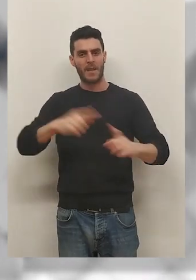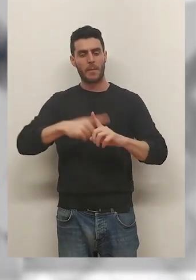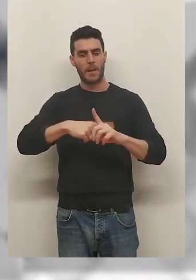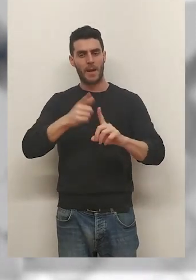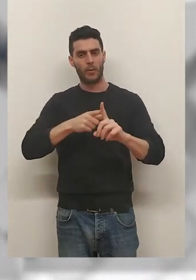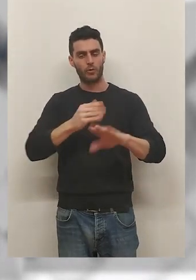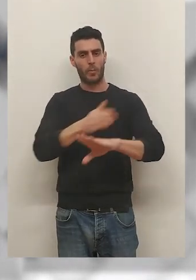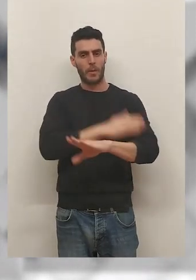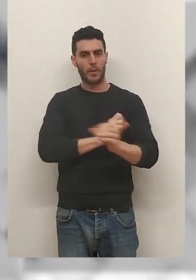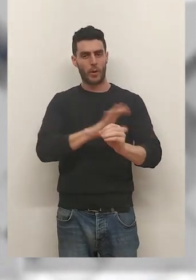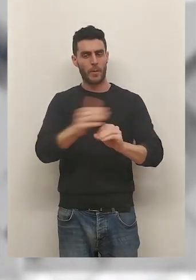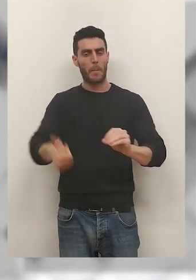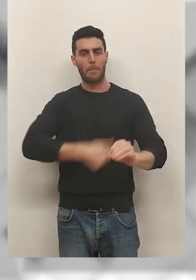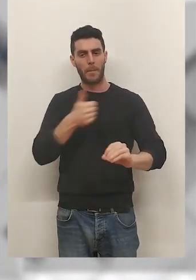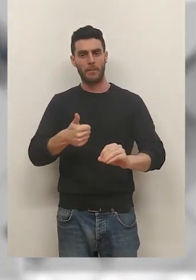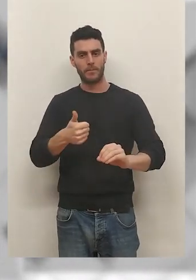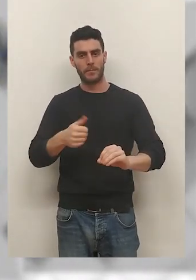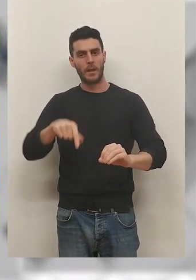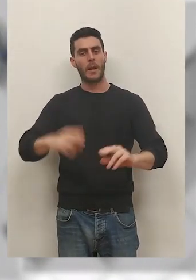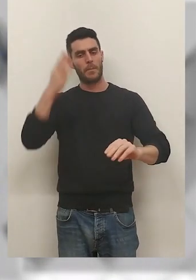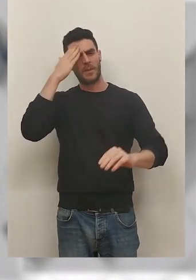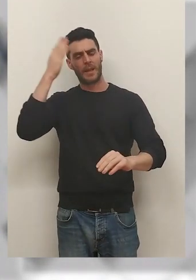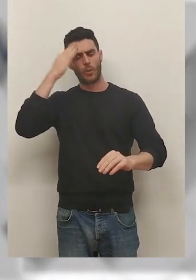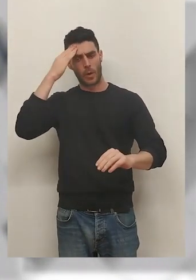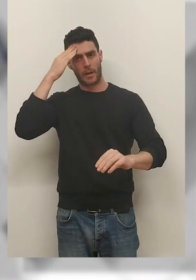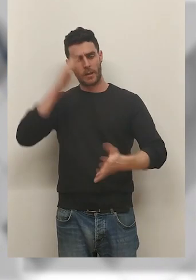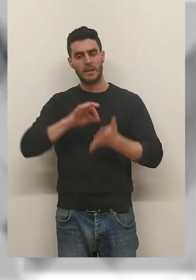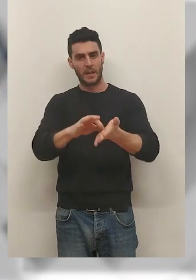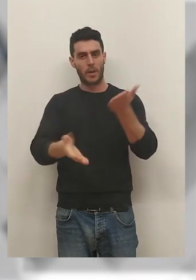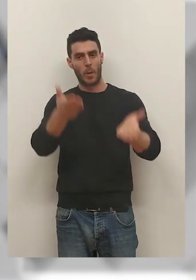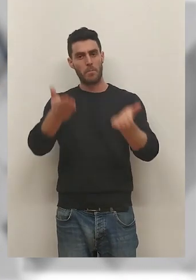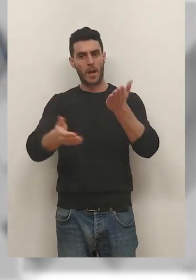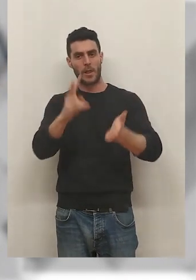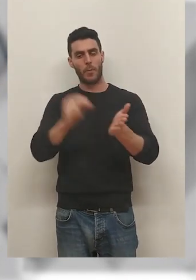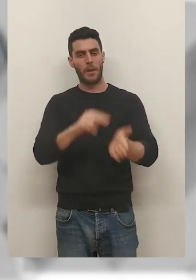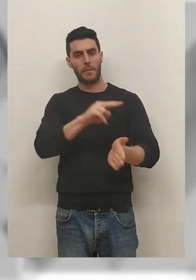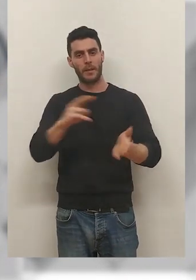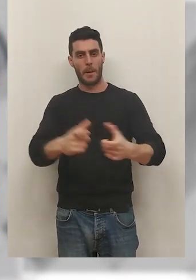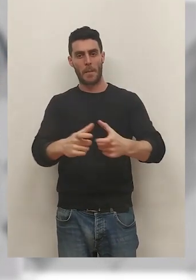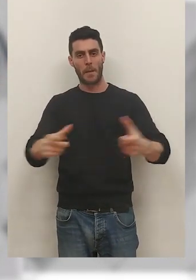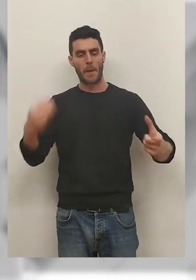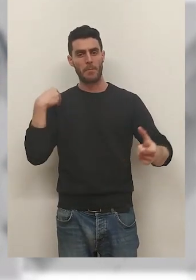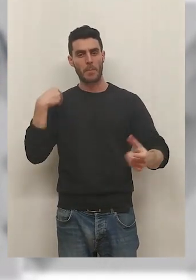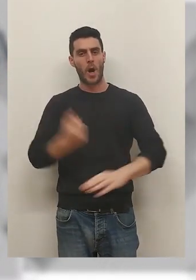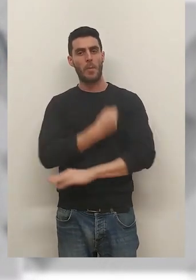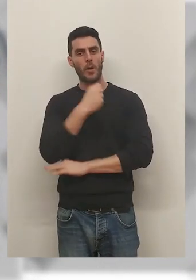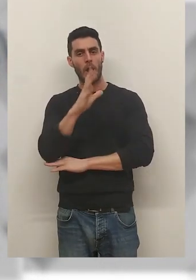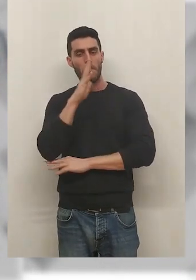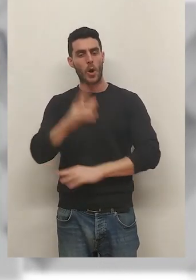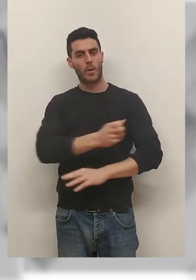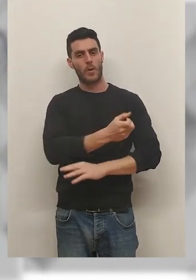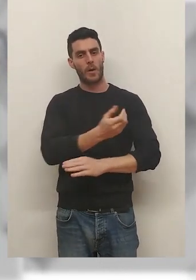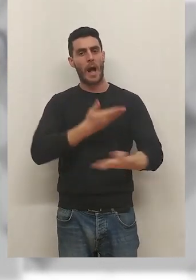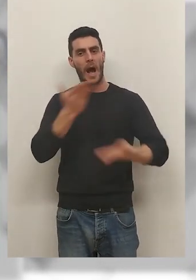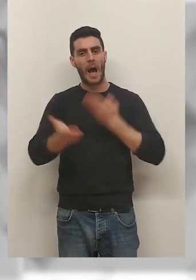los niveles de uso previos a la pandemia. Es el titular destacado del balance del servicio durante 2022, un incremento que se ha visto favorecido por las